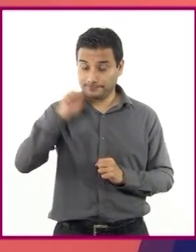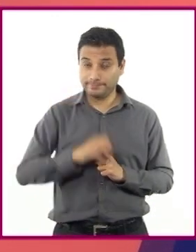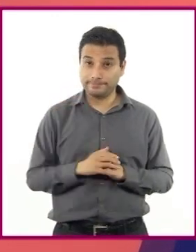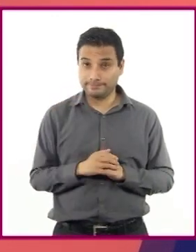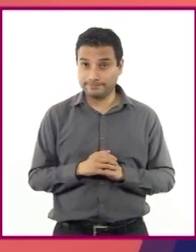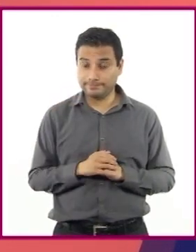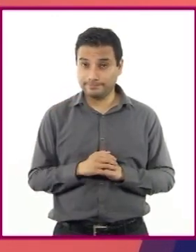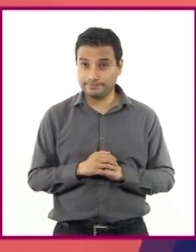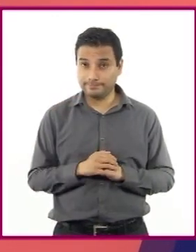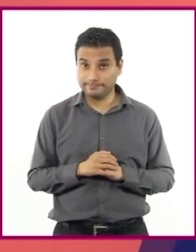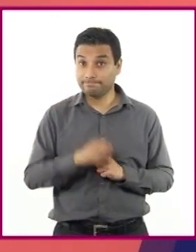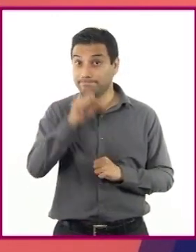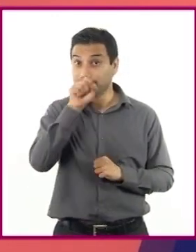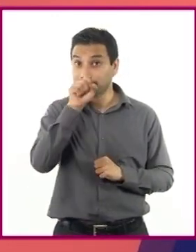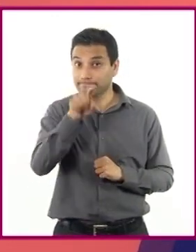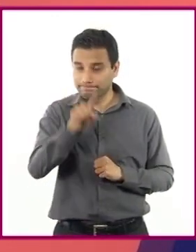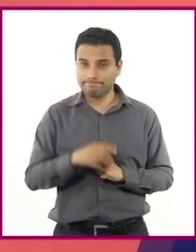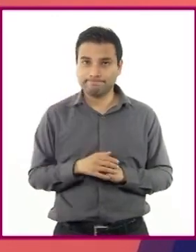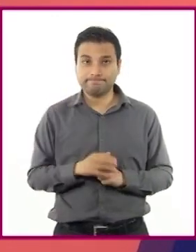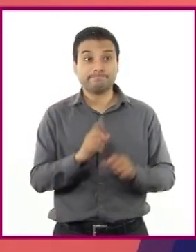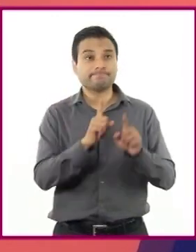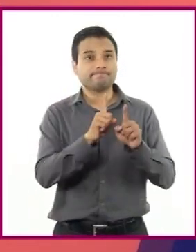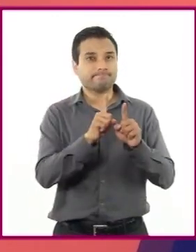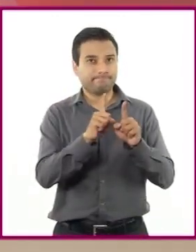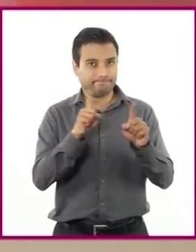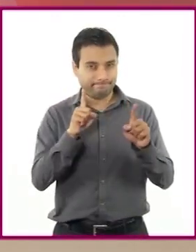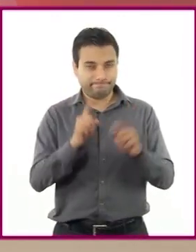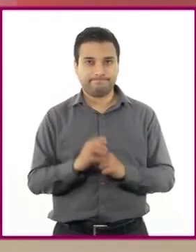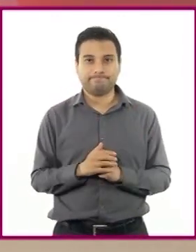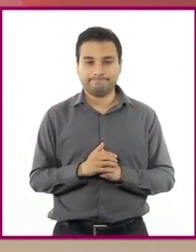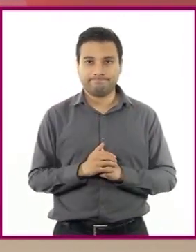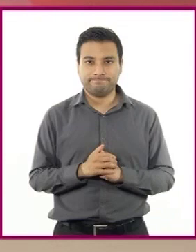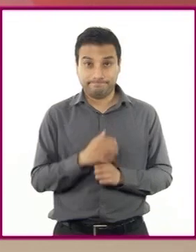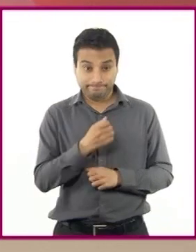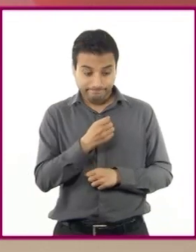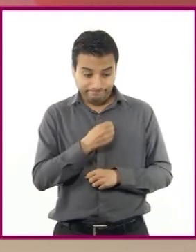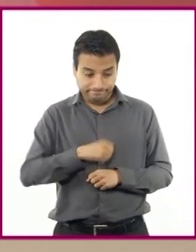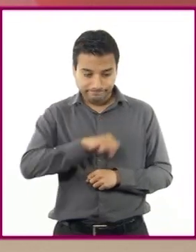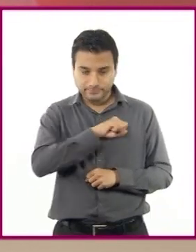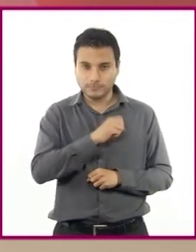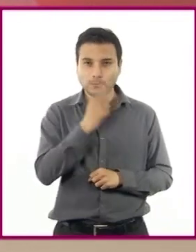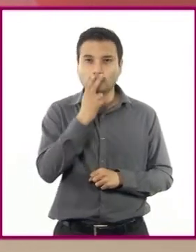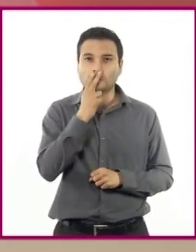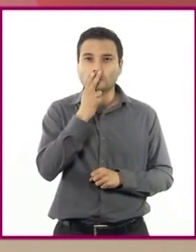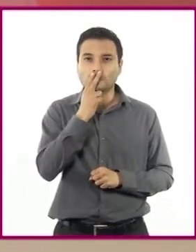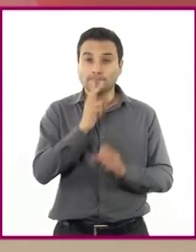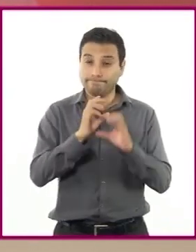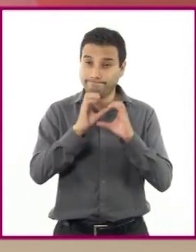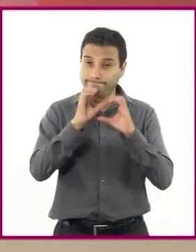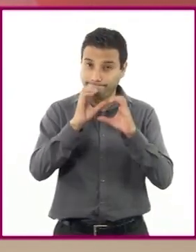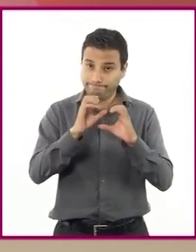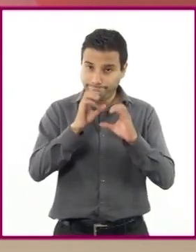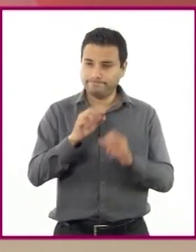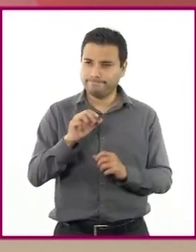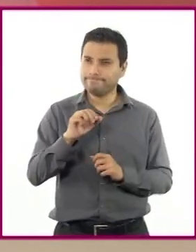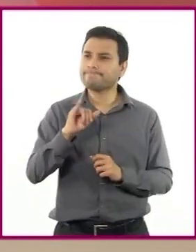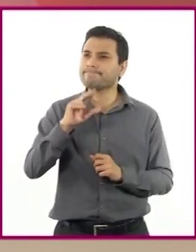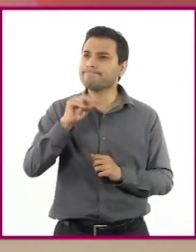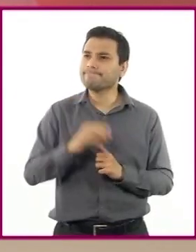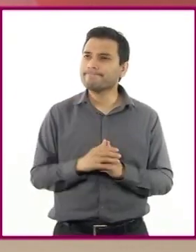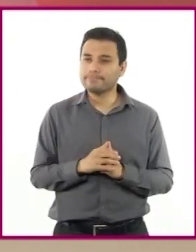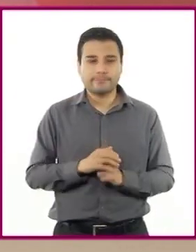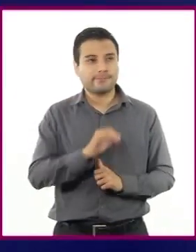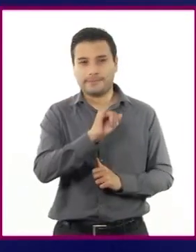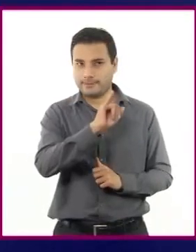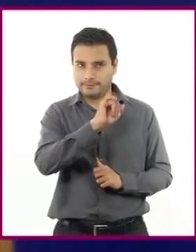sobre todo, guardar y pedir la sana distancia. La salud es lo más importante. ¿No lo creas así profesora? Por